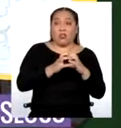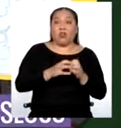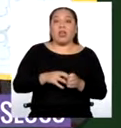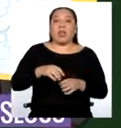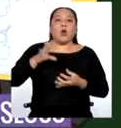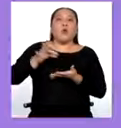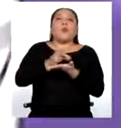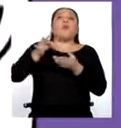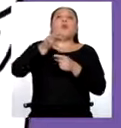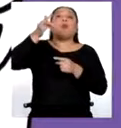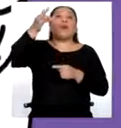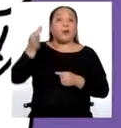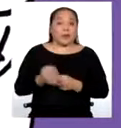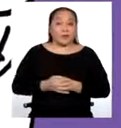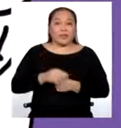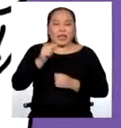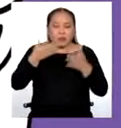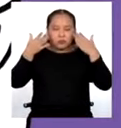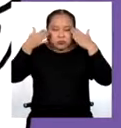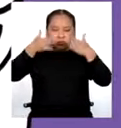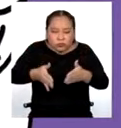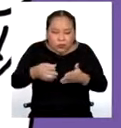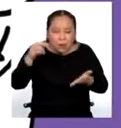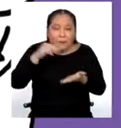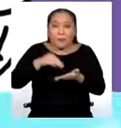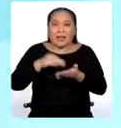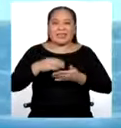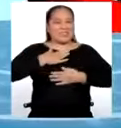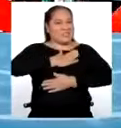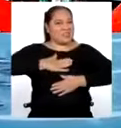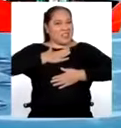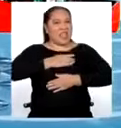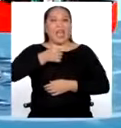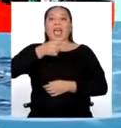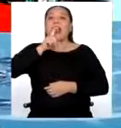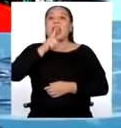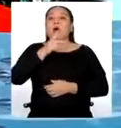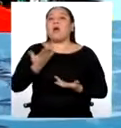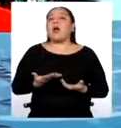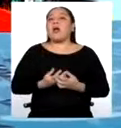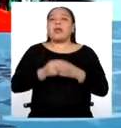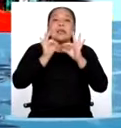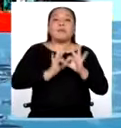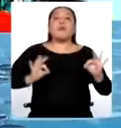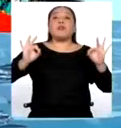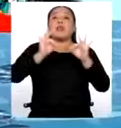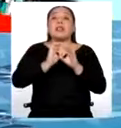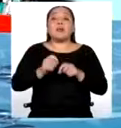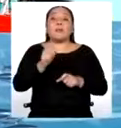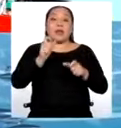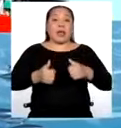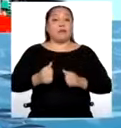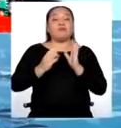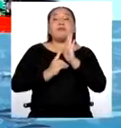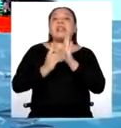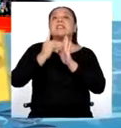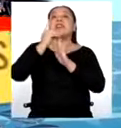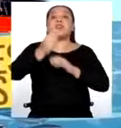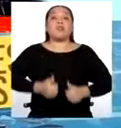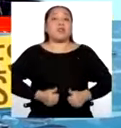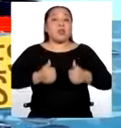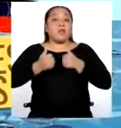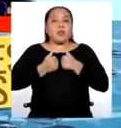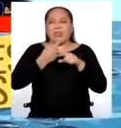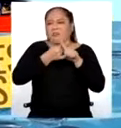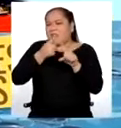Aquí nos centraremos en algo mucho más entretenido, el agua como recurso indispensable para el desarrollo de la vida